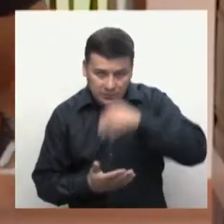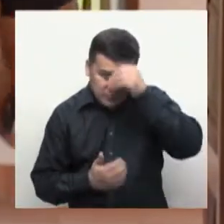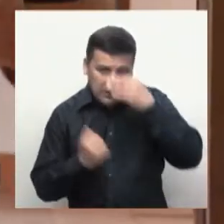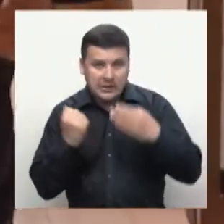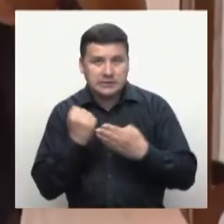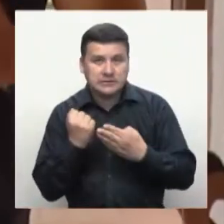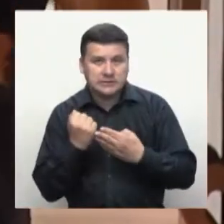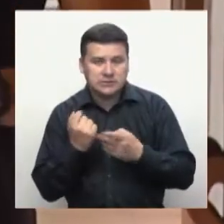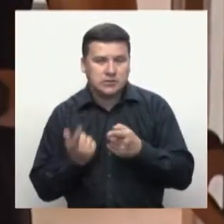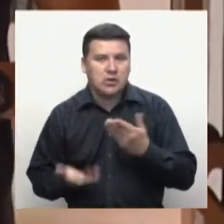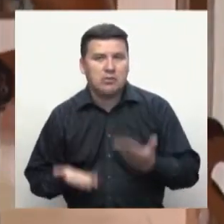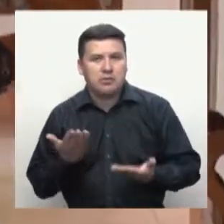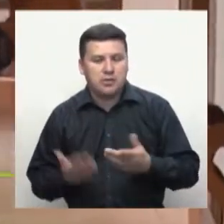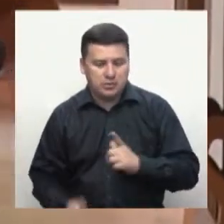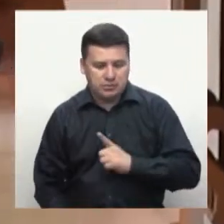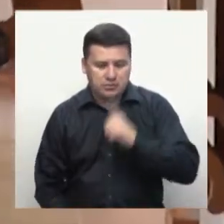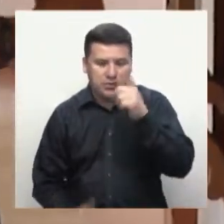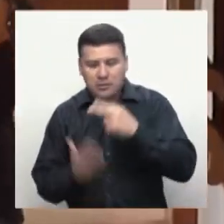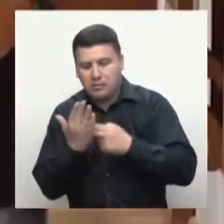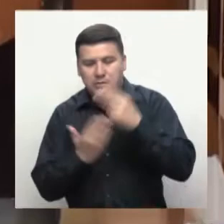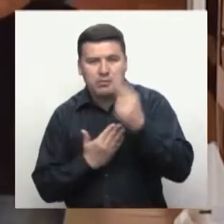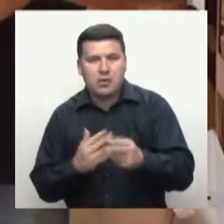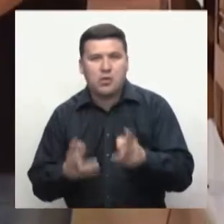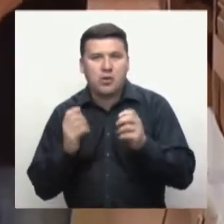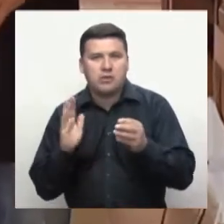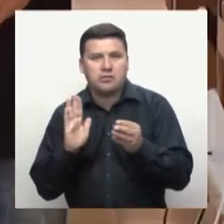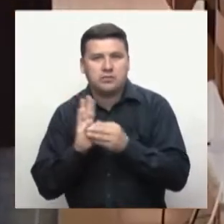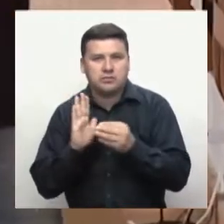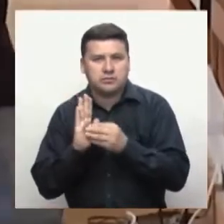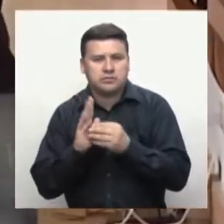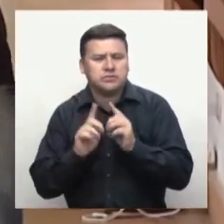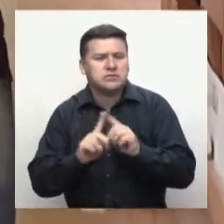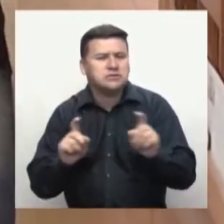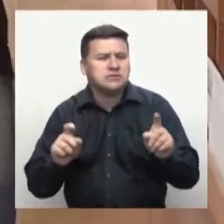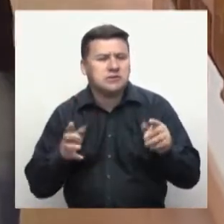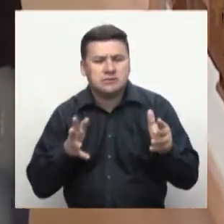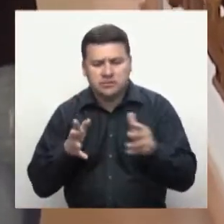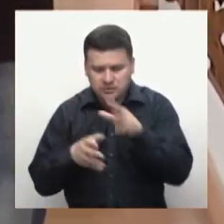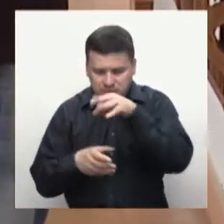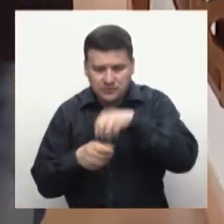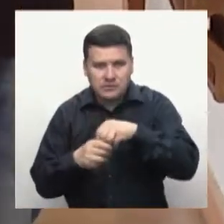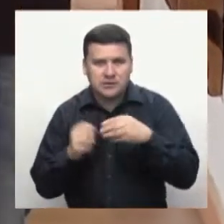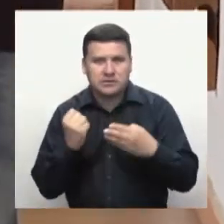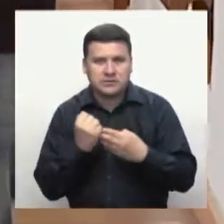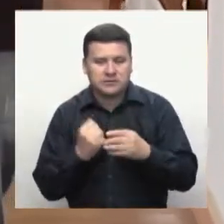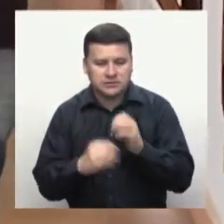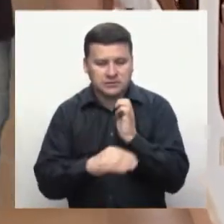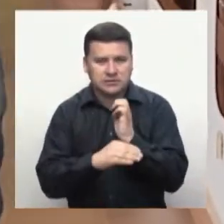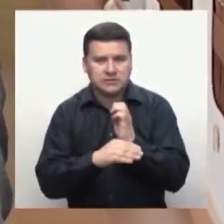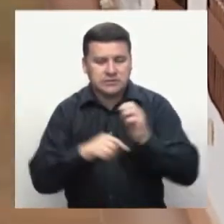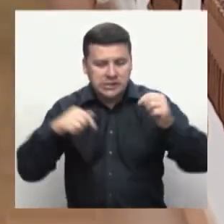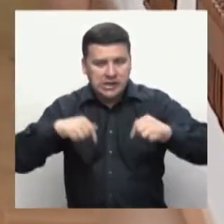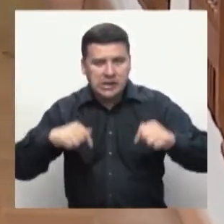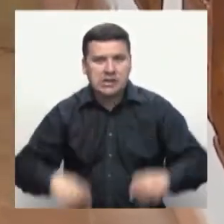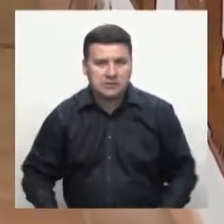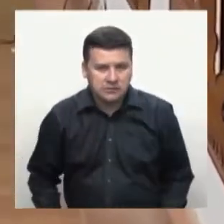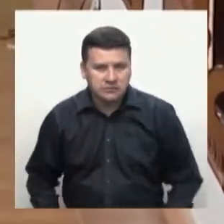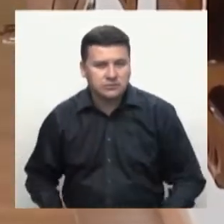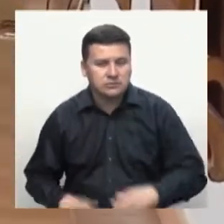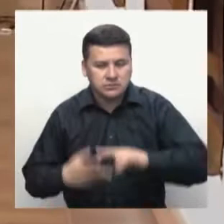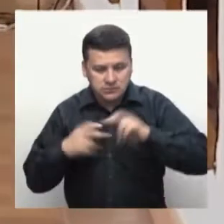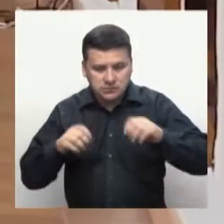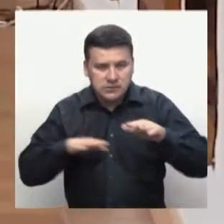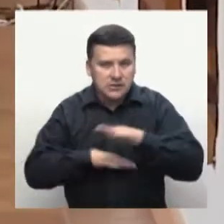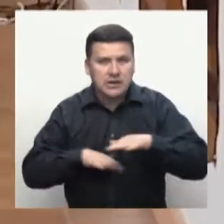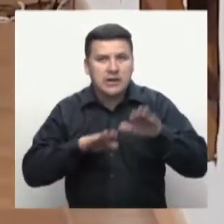Los aprendizos del Sena tienen la posibilidad de liderar proyectos nuevos y eso se da gracias a la diversidad de formación que reciben en la entidad. Aquí,